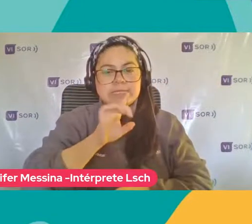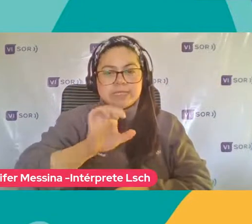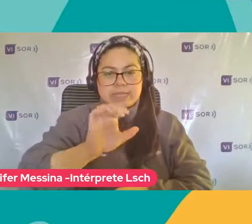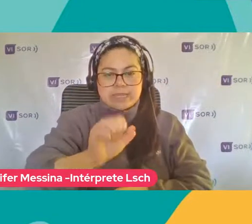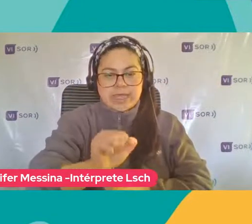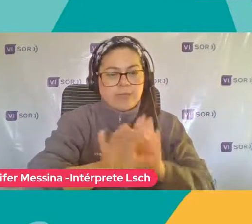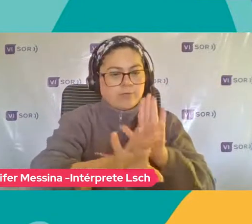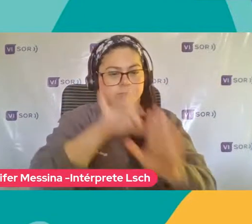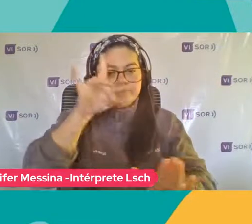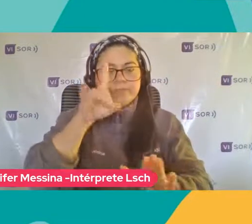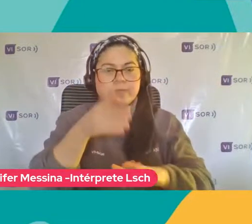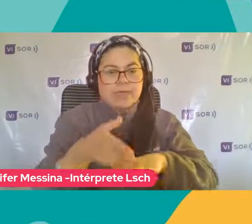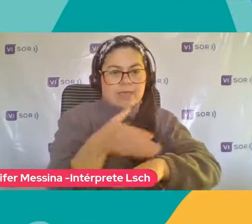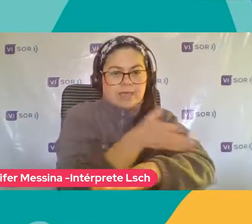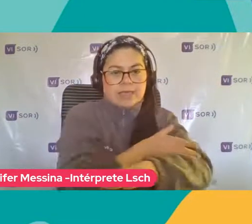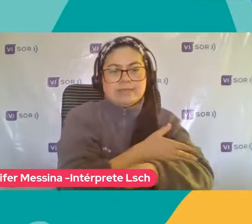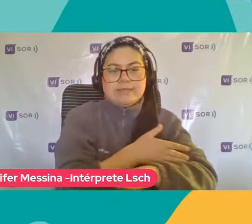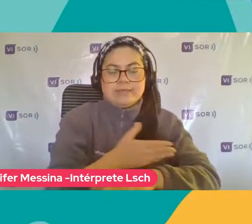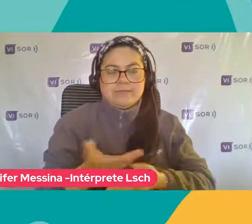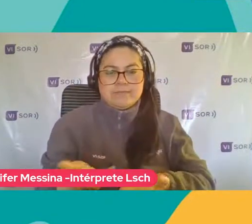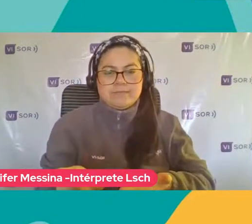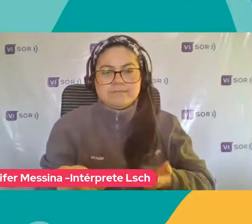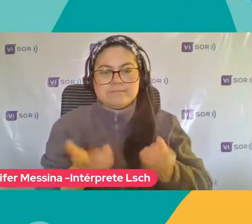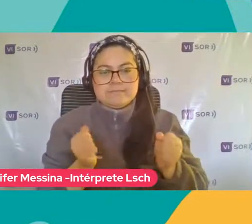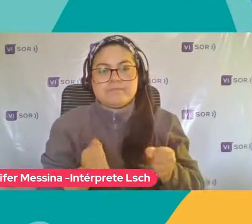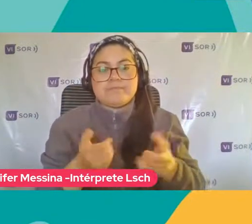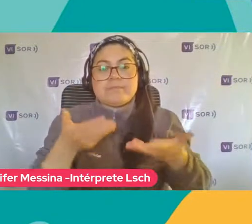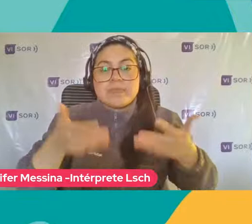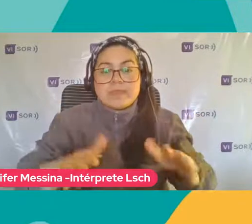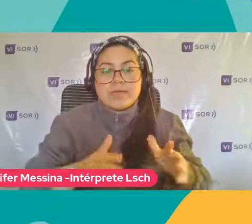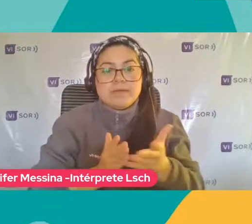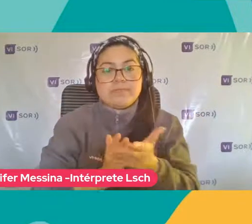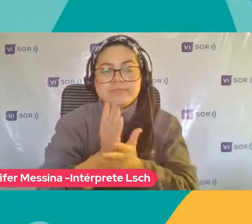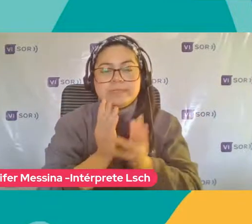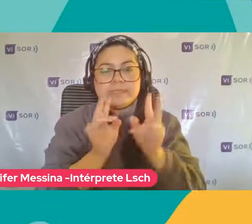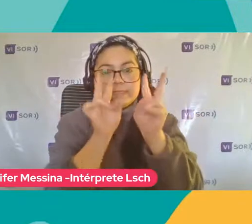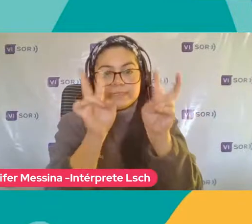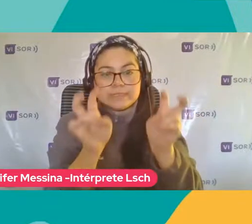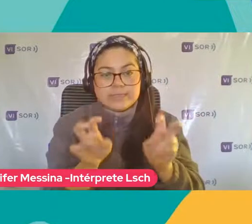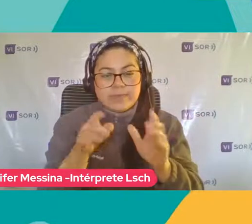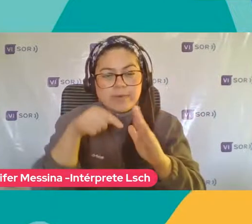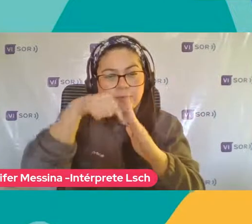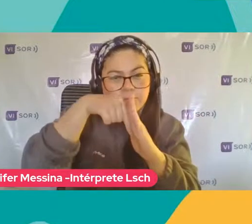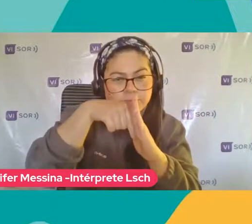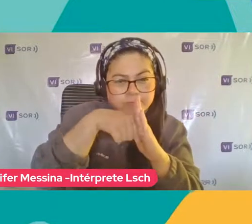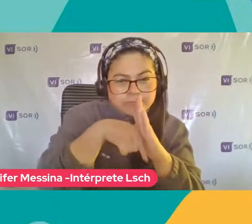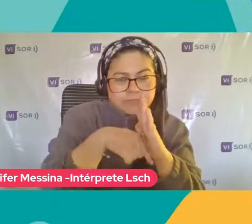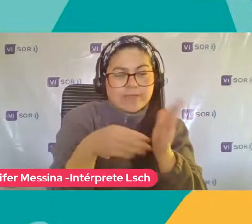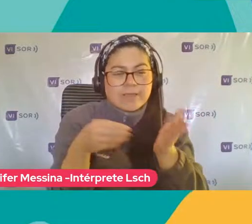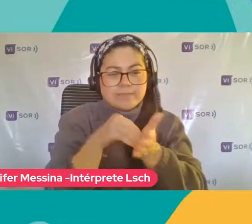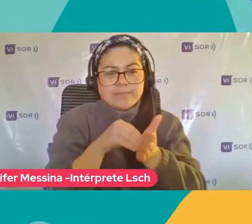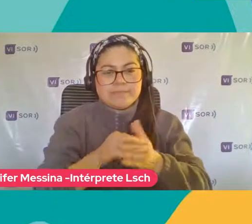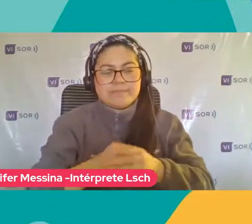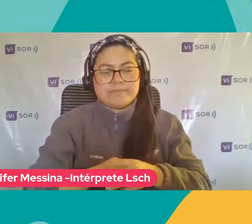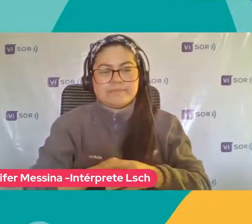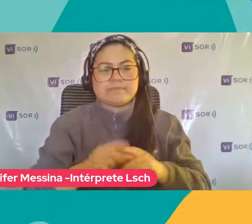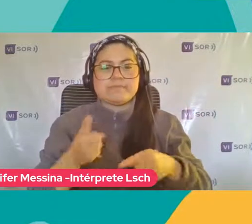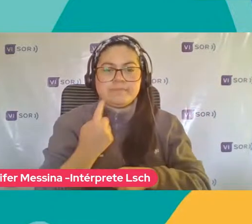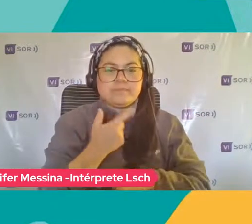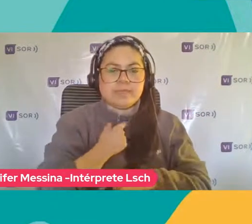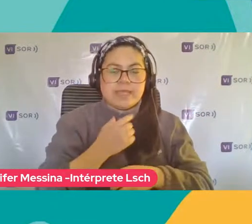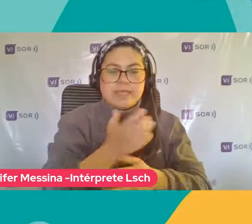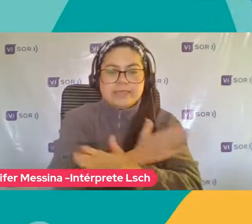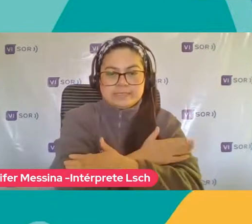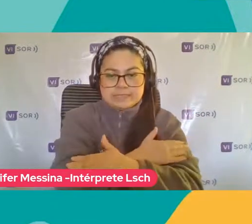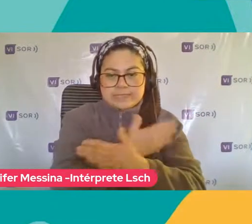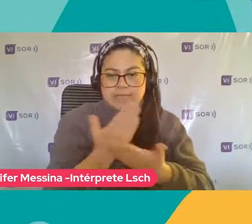Y para poder ya Irnos Profundizando Mucho más En estas temáticas Que queremos Saludar A la